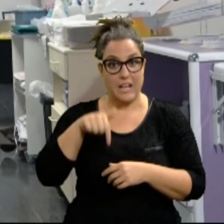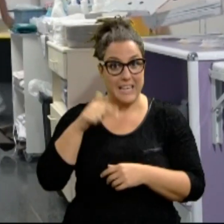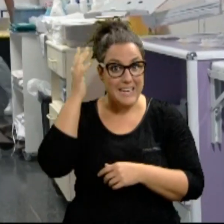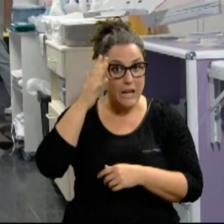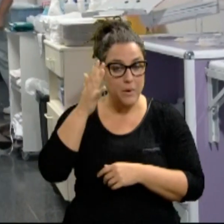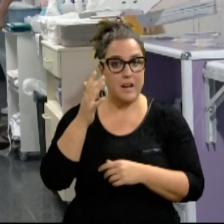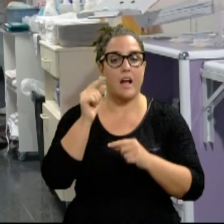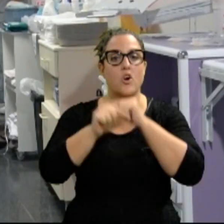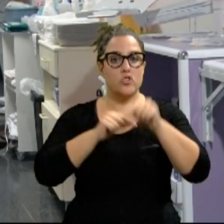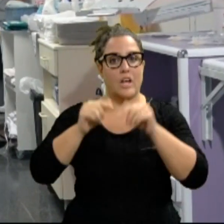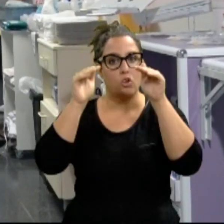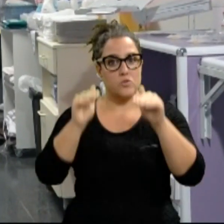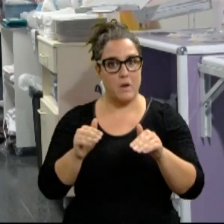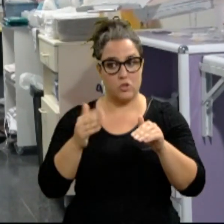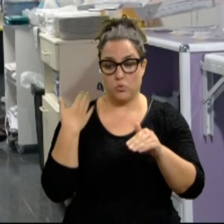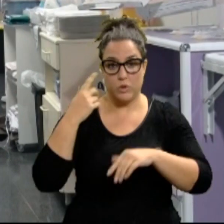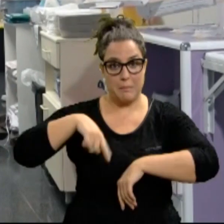en las últimas horas.